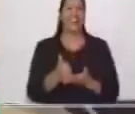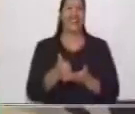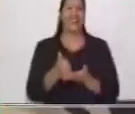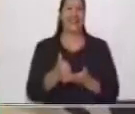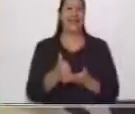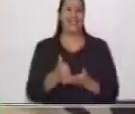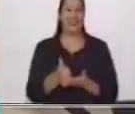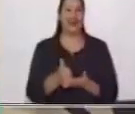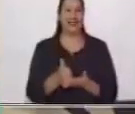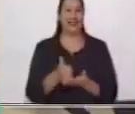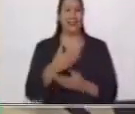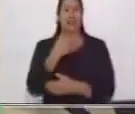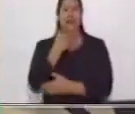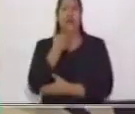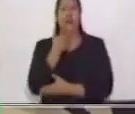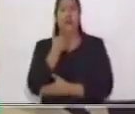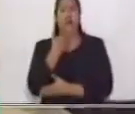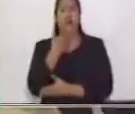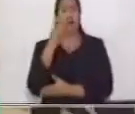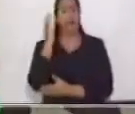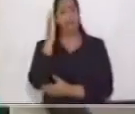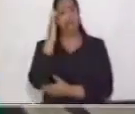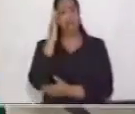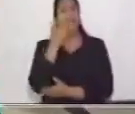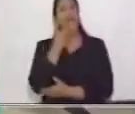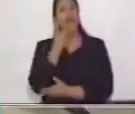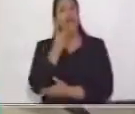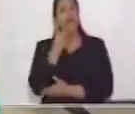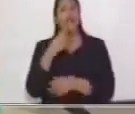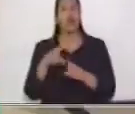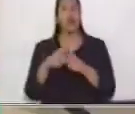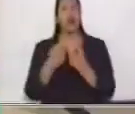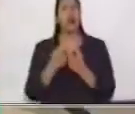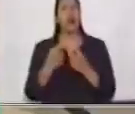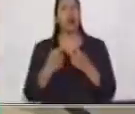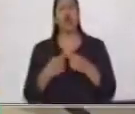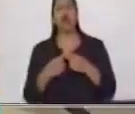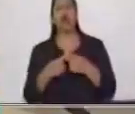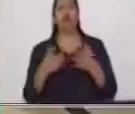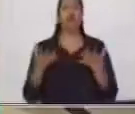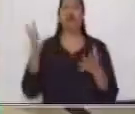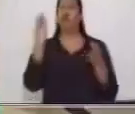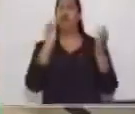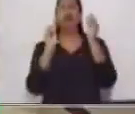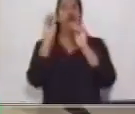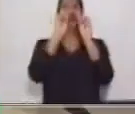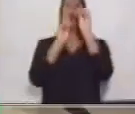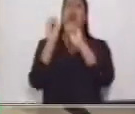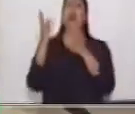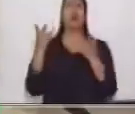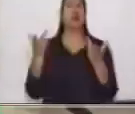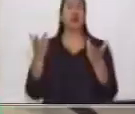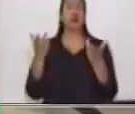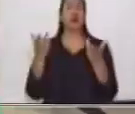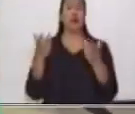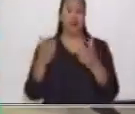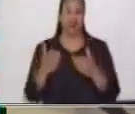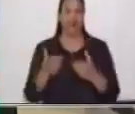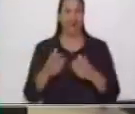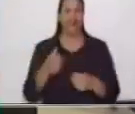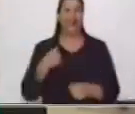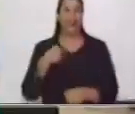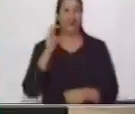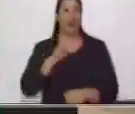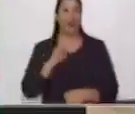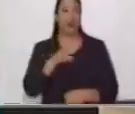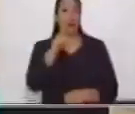¿Qué sucedió acá? Ay Dios, ¿cómo lo arreglamos? Bueno, necesito que ahorita vayas a tu caja